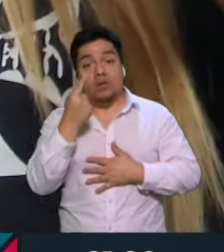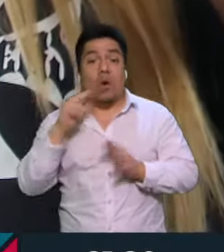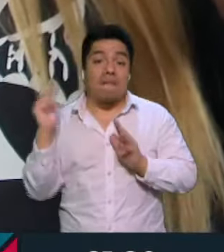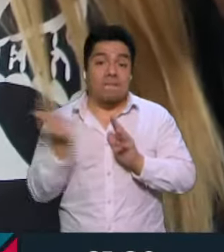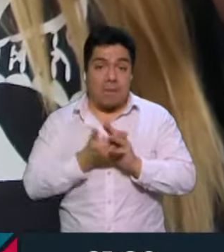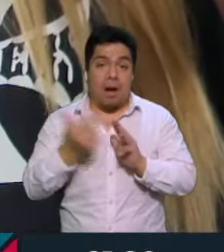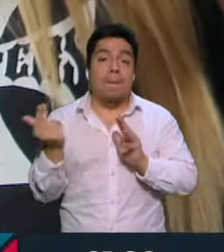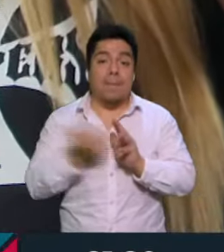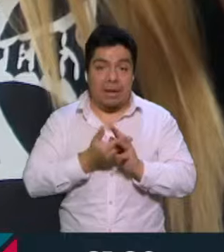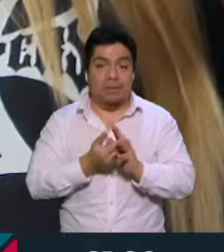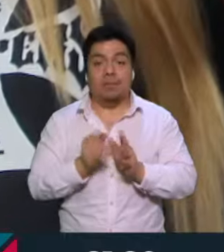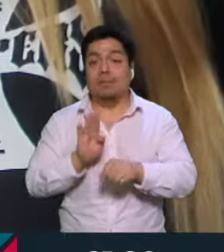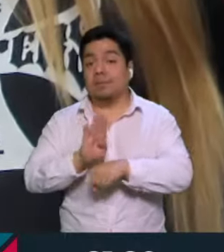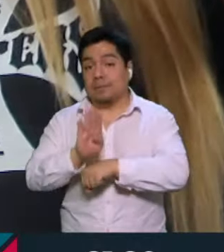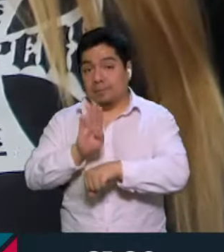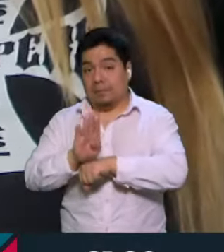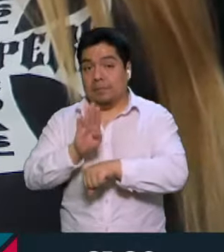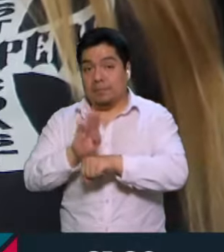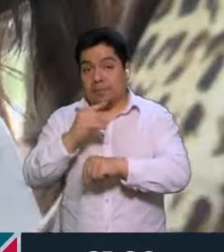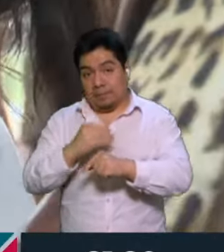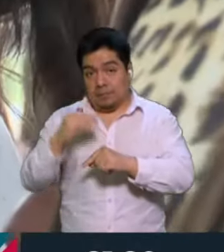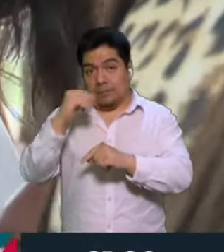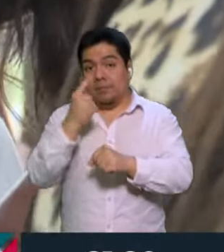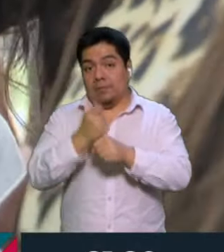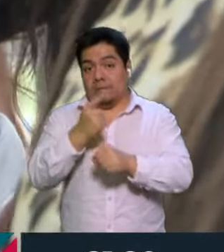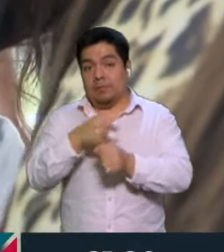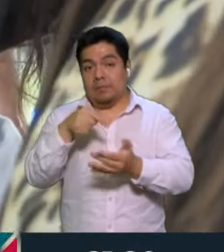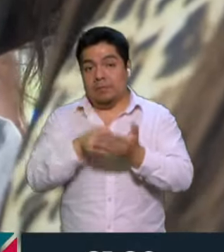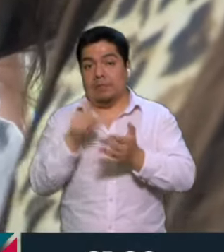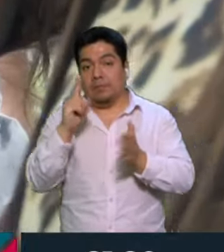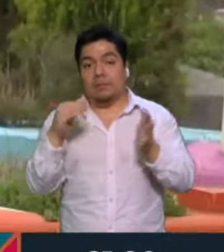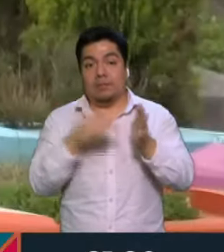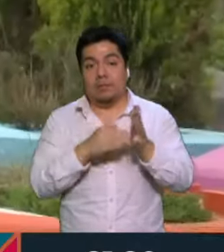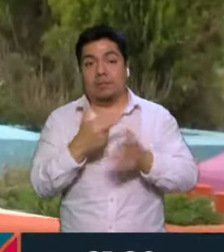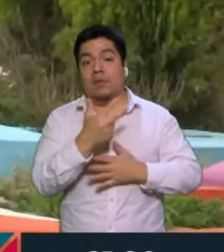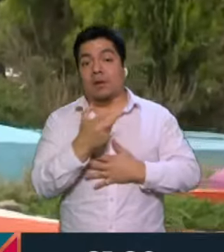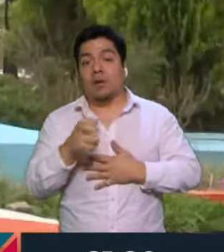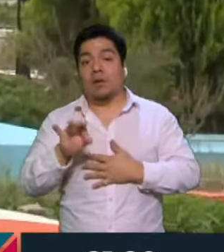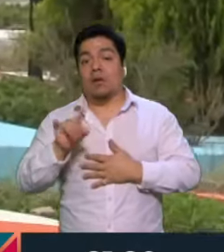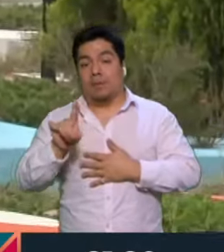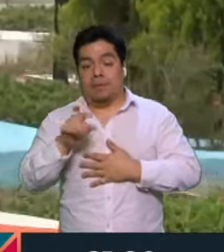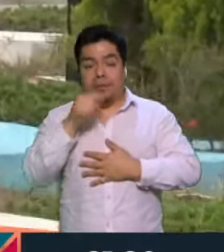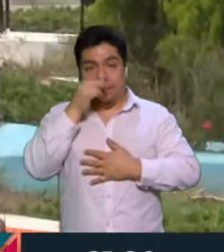delitos, mientras que Brasil ocupa el primer puesto con 1,841.